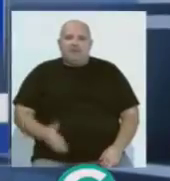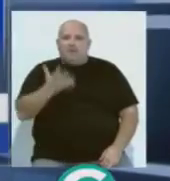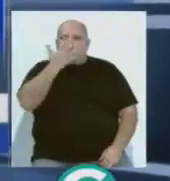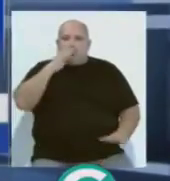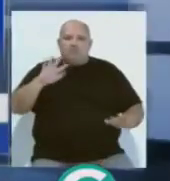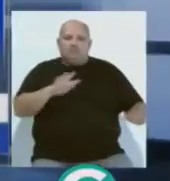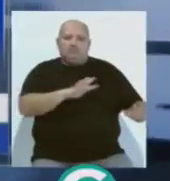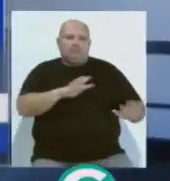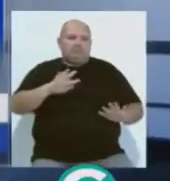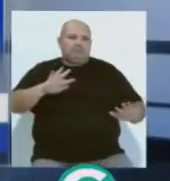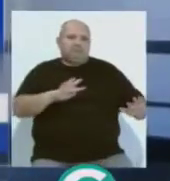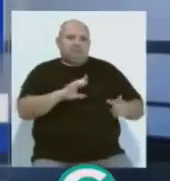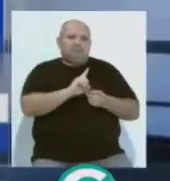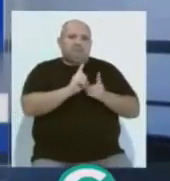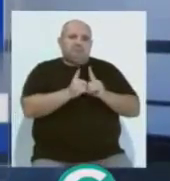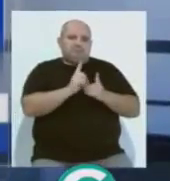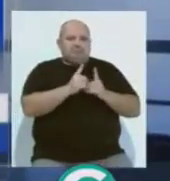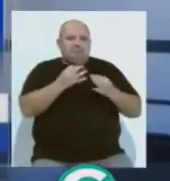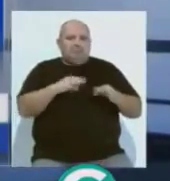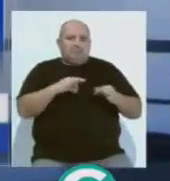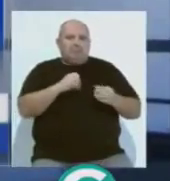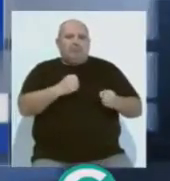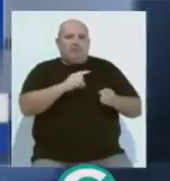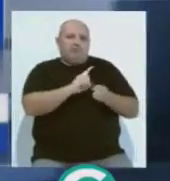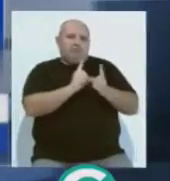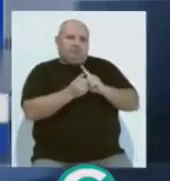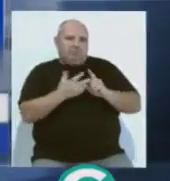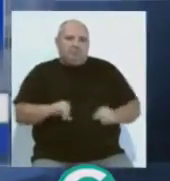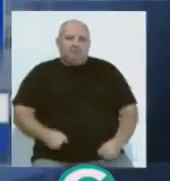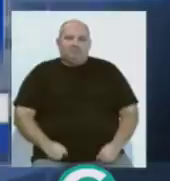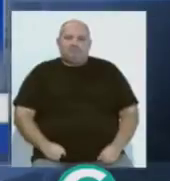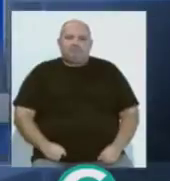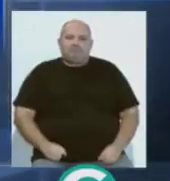vientos soplarán de levante que serán de moderados a fuertes en el estrecho.